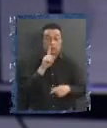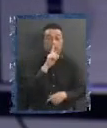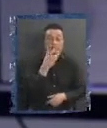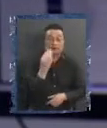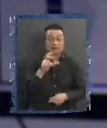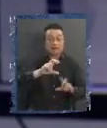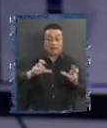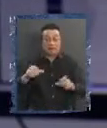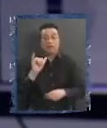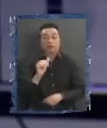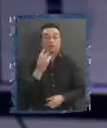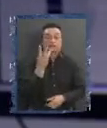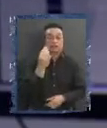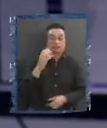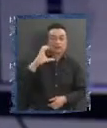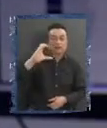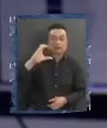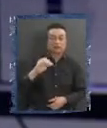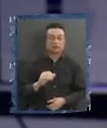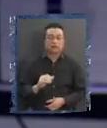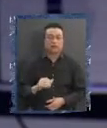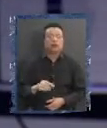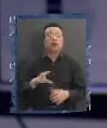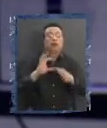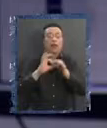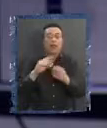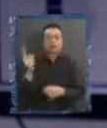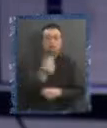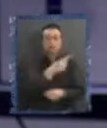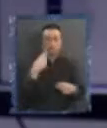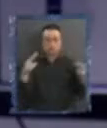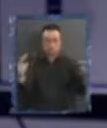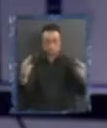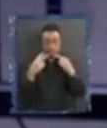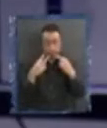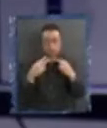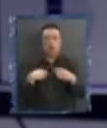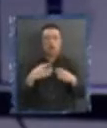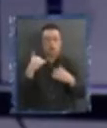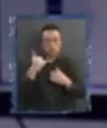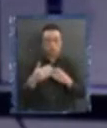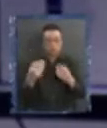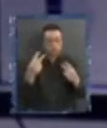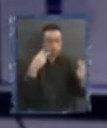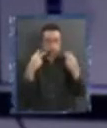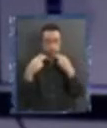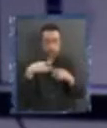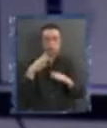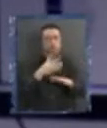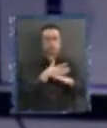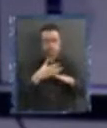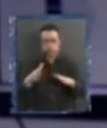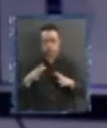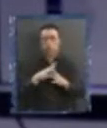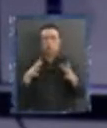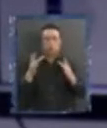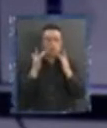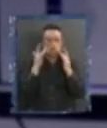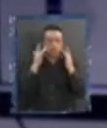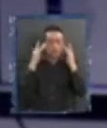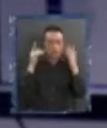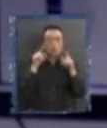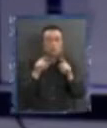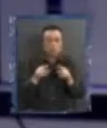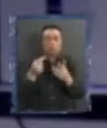y 13C gracias por su sintonía porque nos han acompañado mucho durante estos capítulos estamos muy contentos con esos